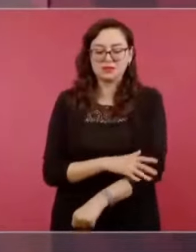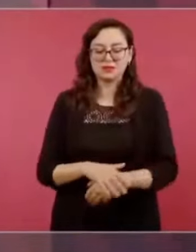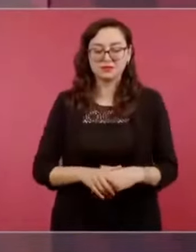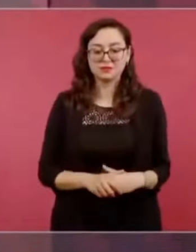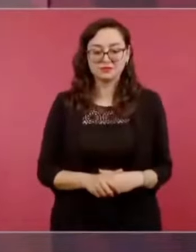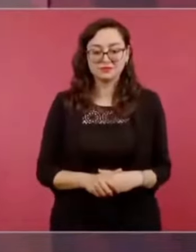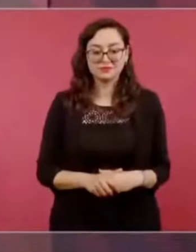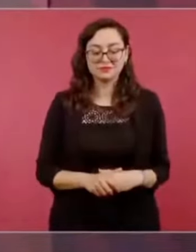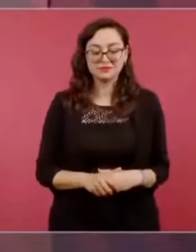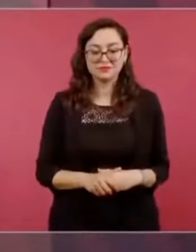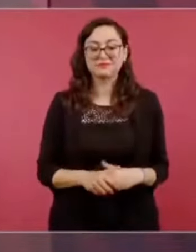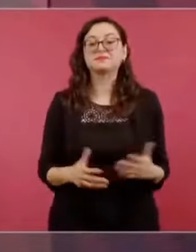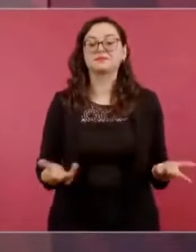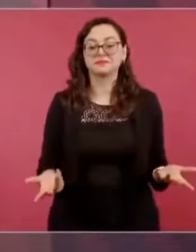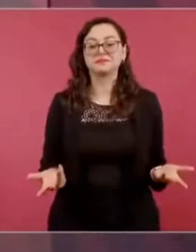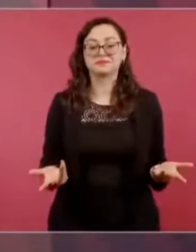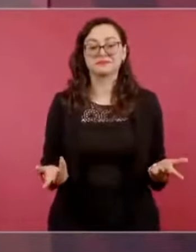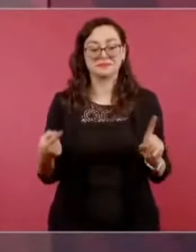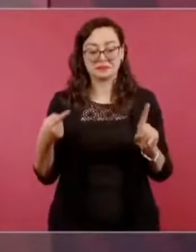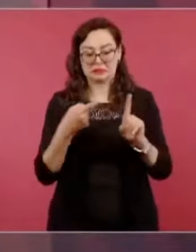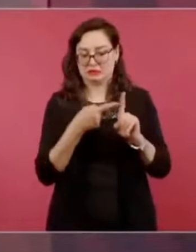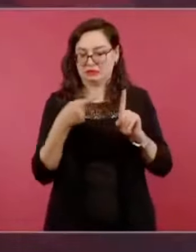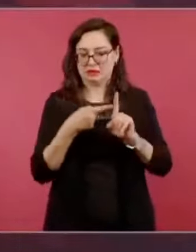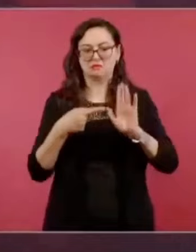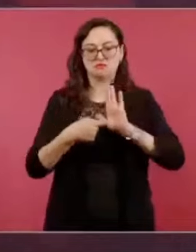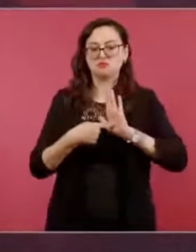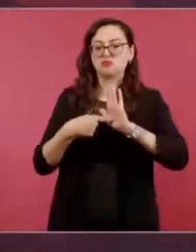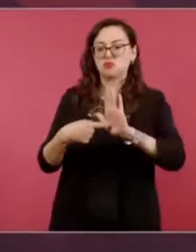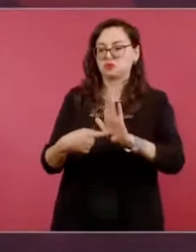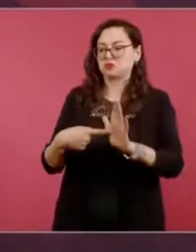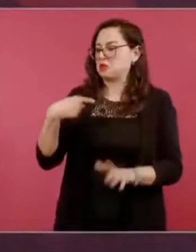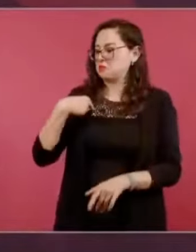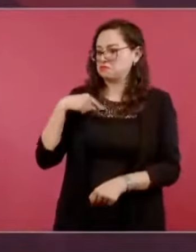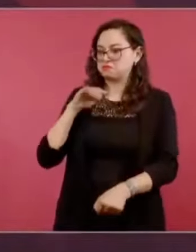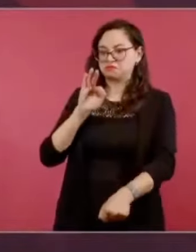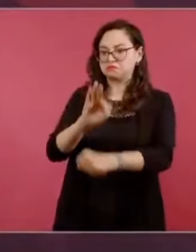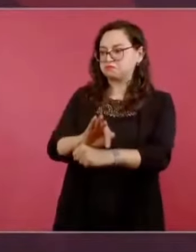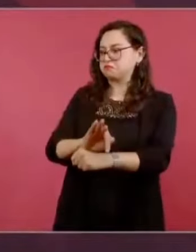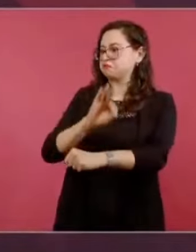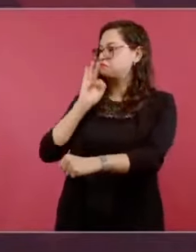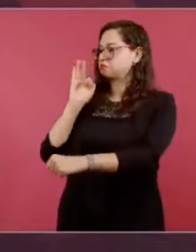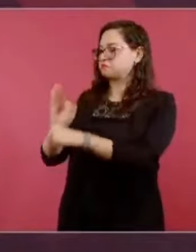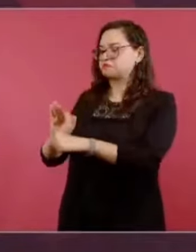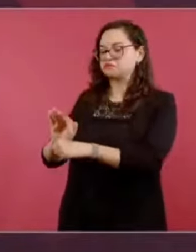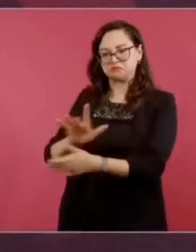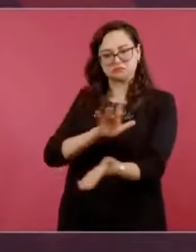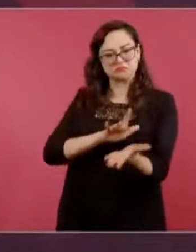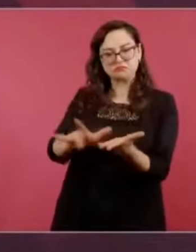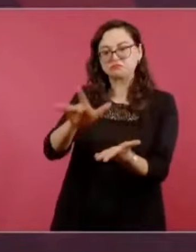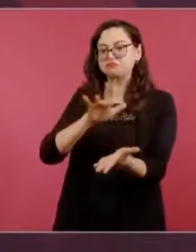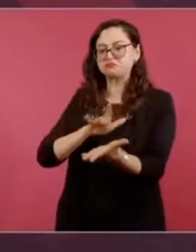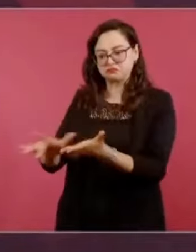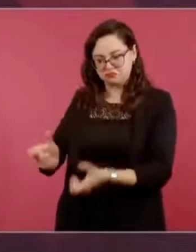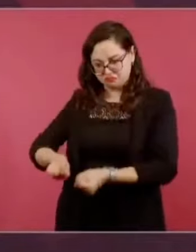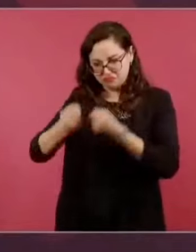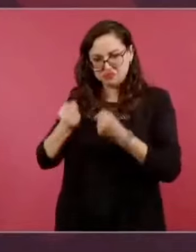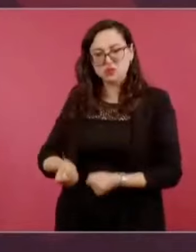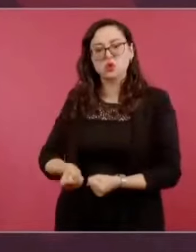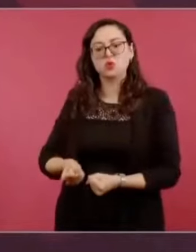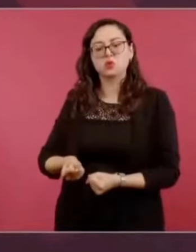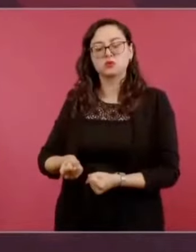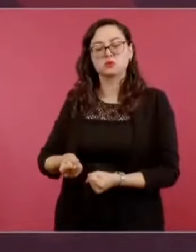queda claro que está a favor de los campesinos y de los obreros y también para los jóvenes.